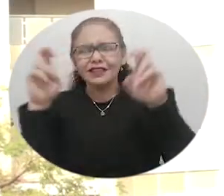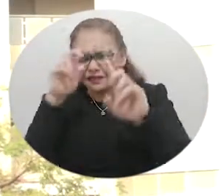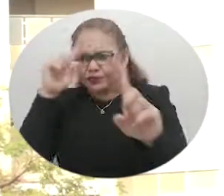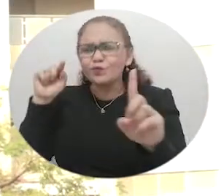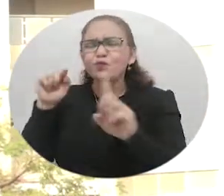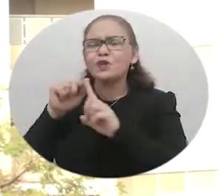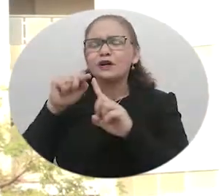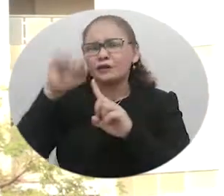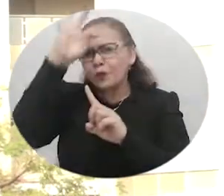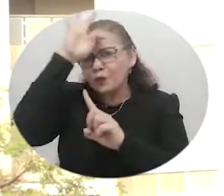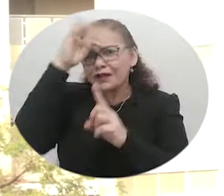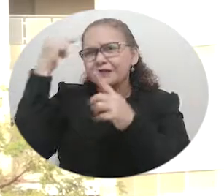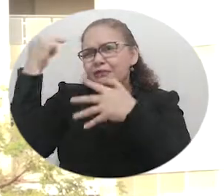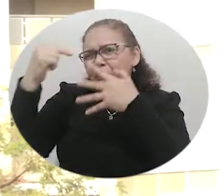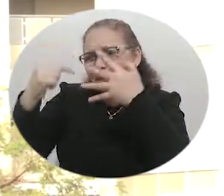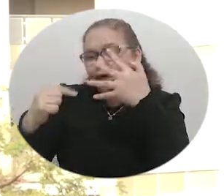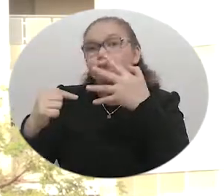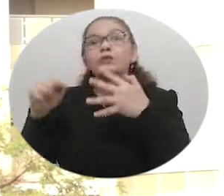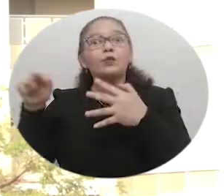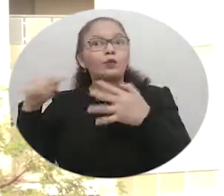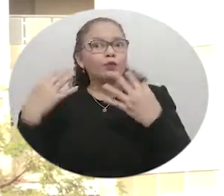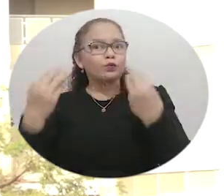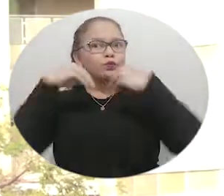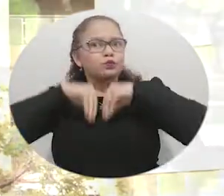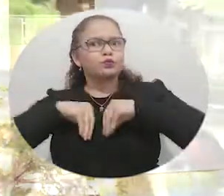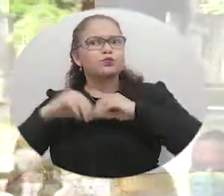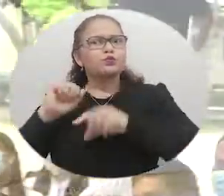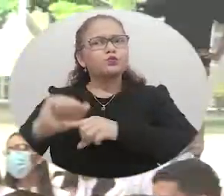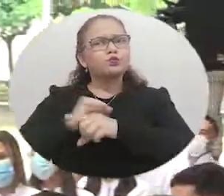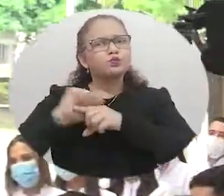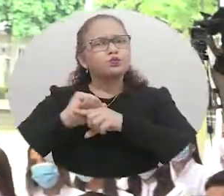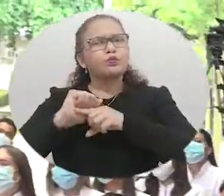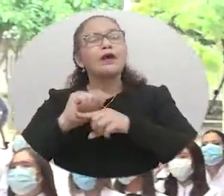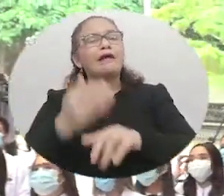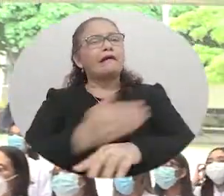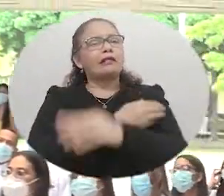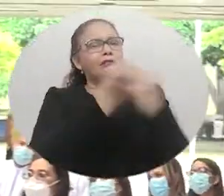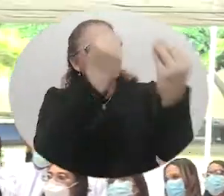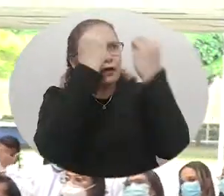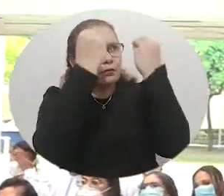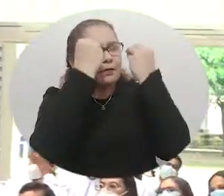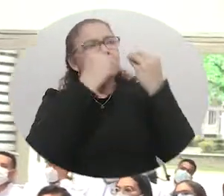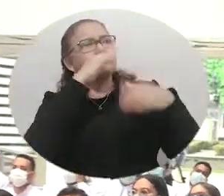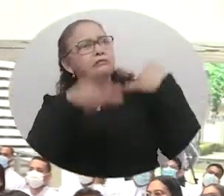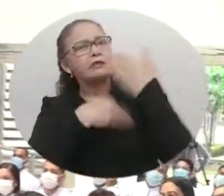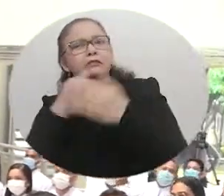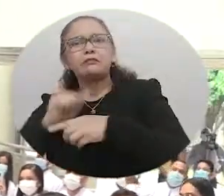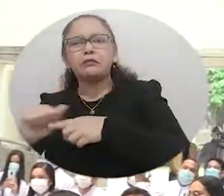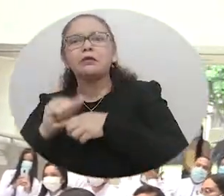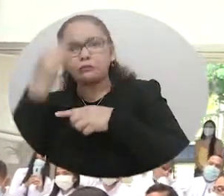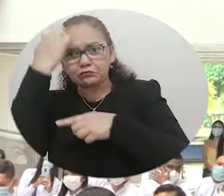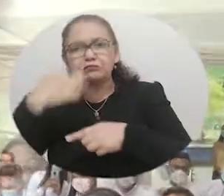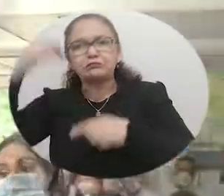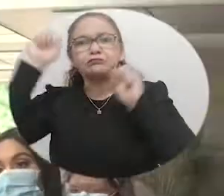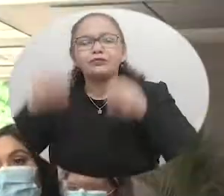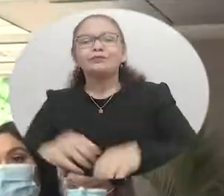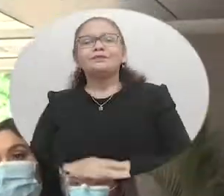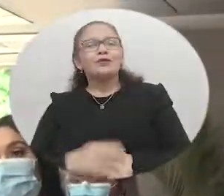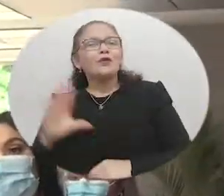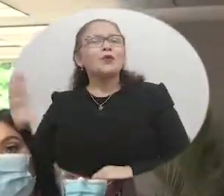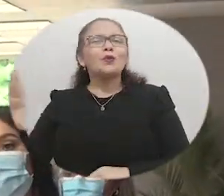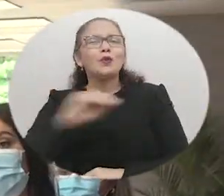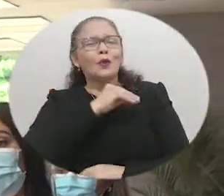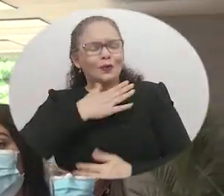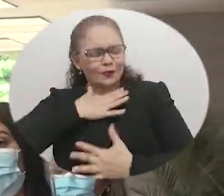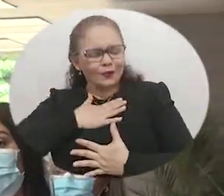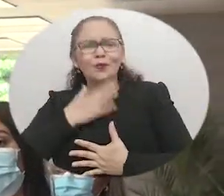los temas clínicos es decir tienen unas destrezas clínicas muy importantes adquiridas durante toda la formación en nombre